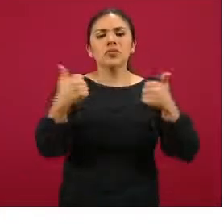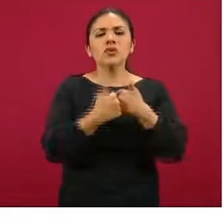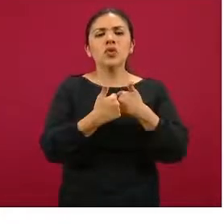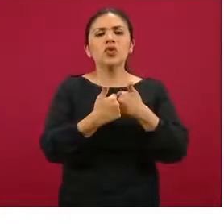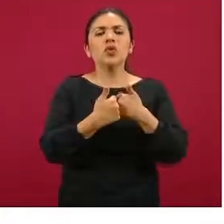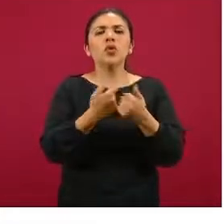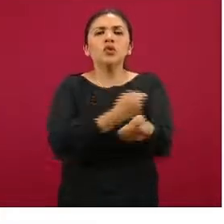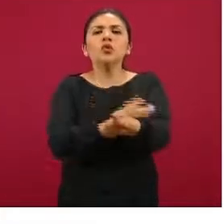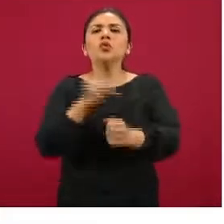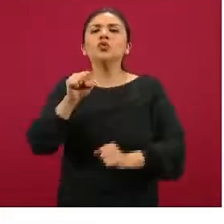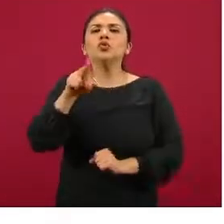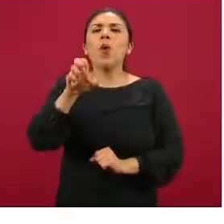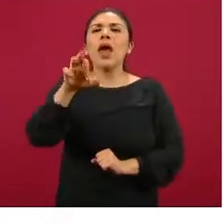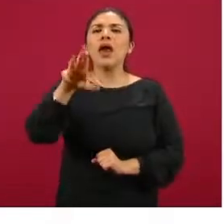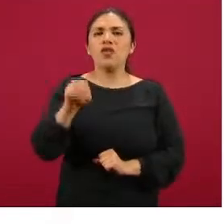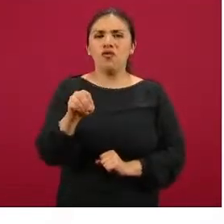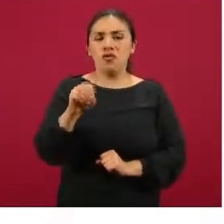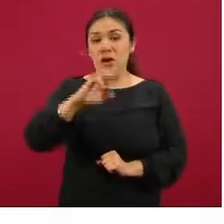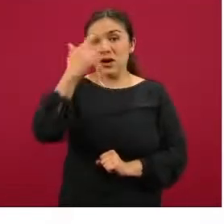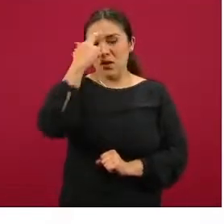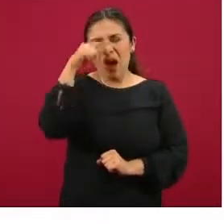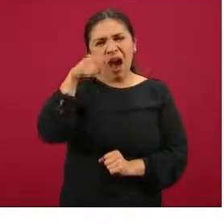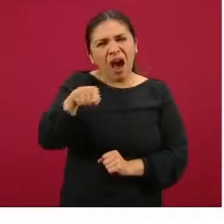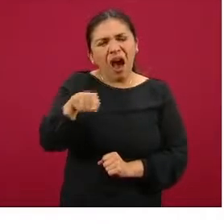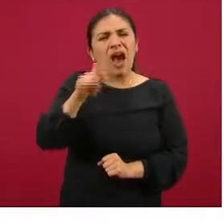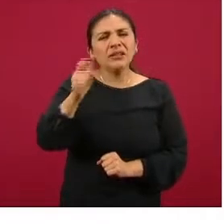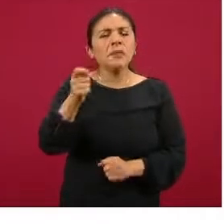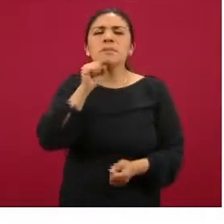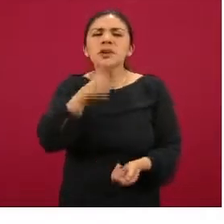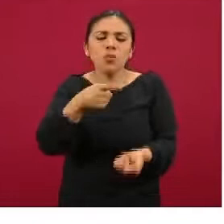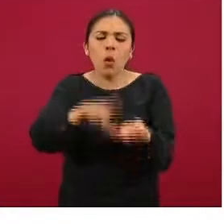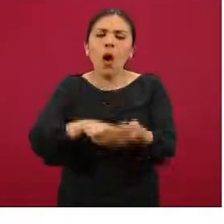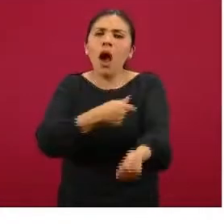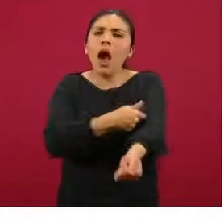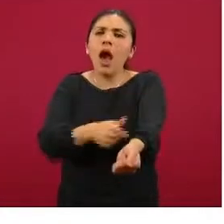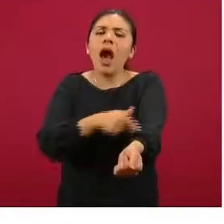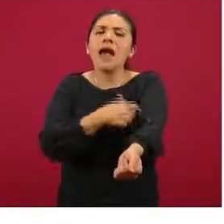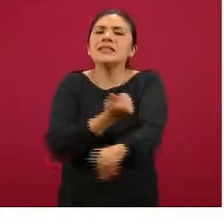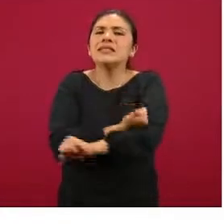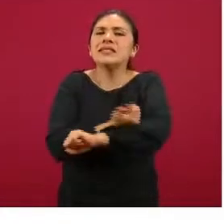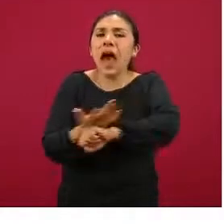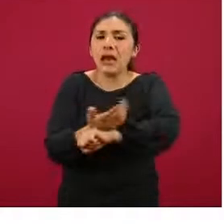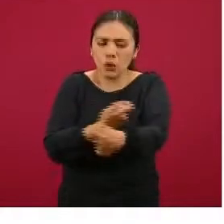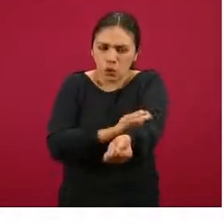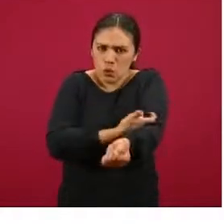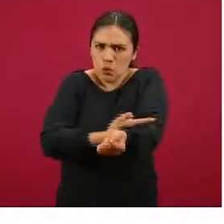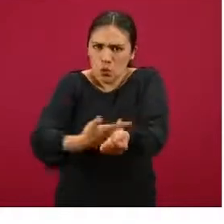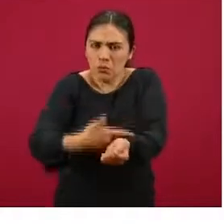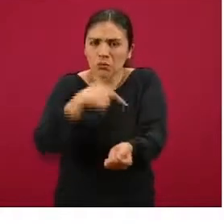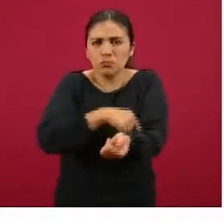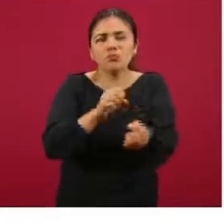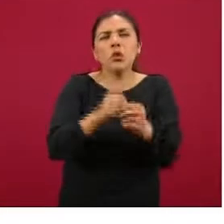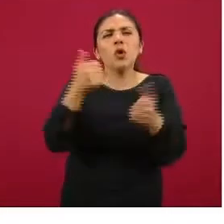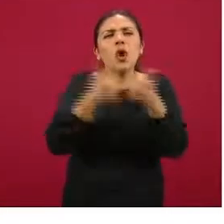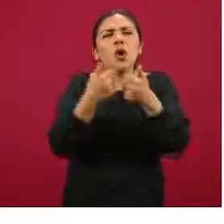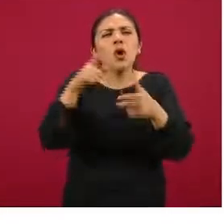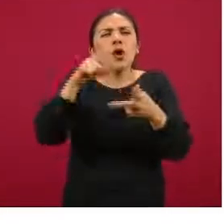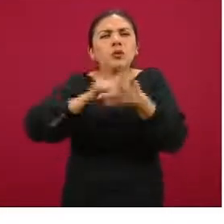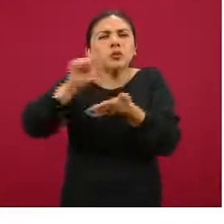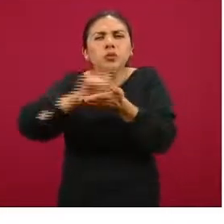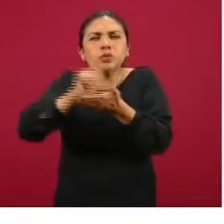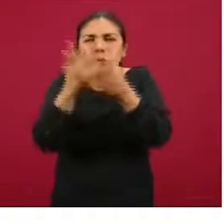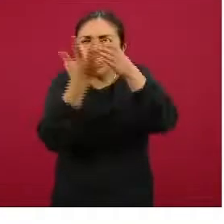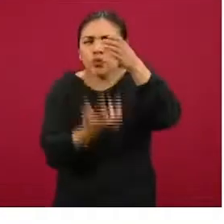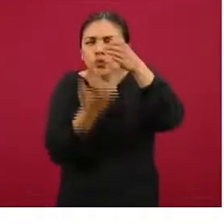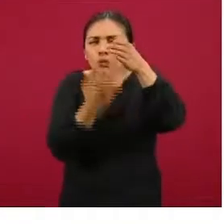suero, recordando que el suero es un componente de la sangre, una vez que se toma la muestra, esta se manda a centrifugar y lo que se